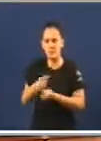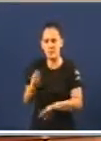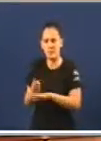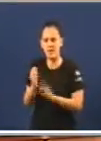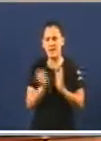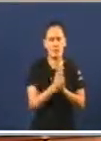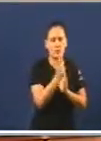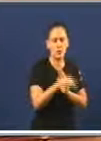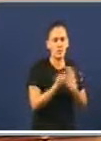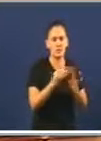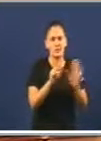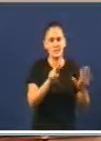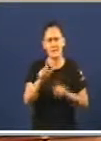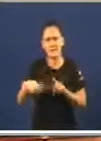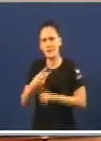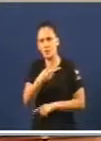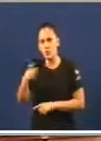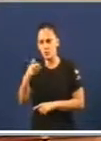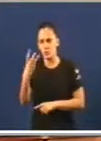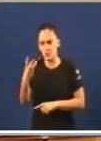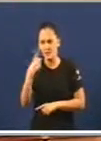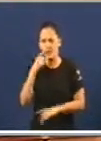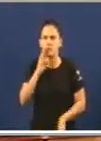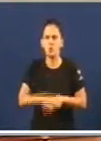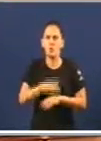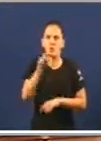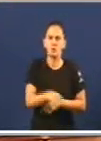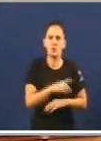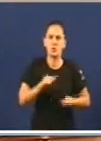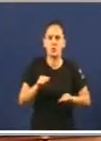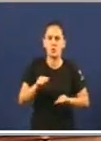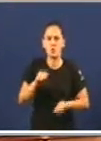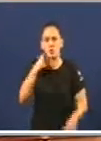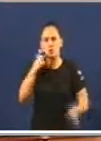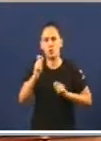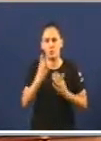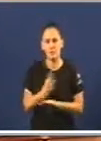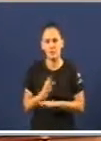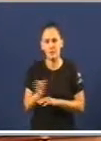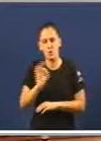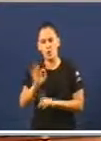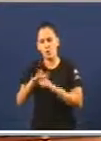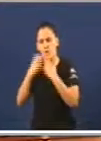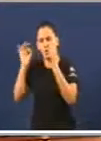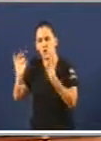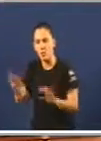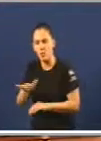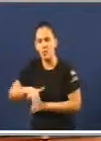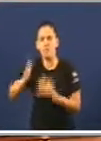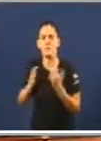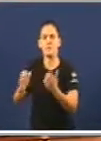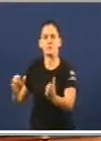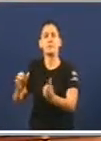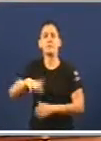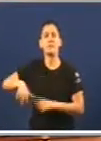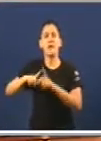187 e 203 do regulamento das Cortes. O en condición semellantes o regulamento da Cámara do Principado